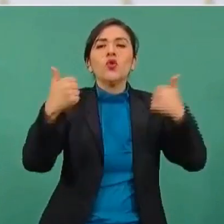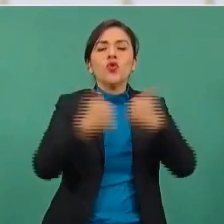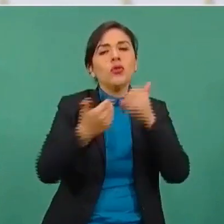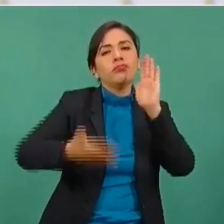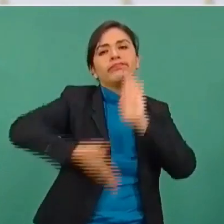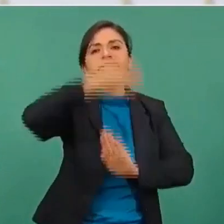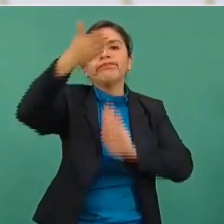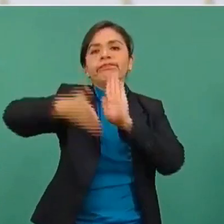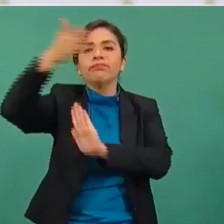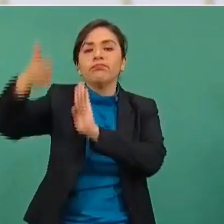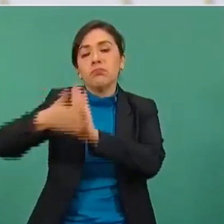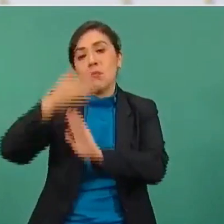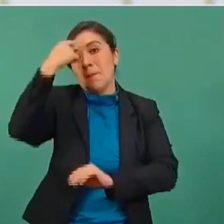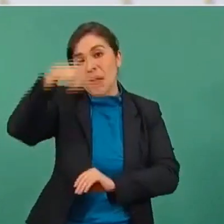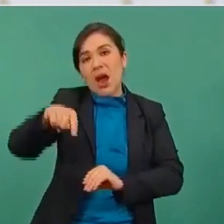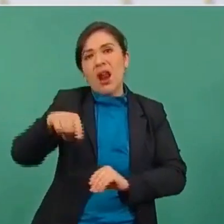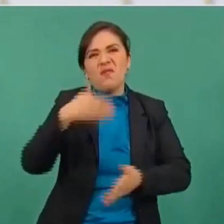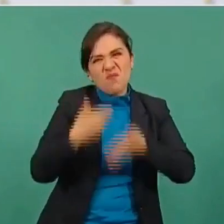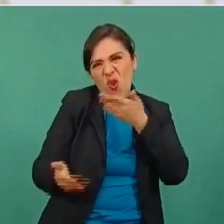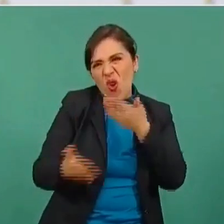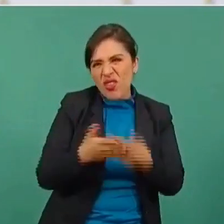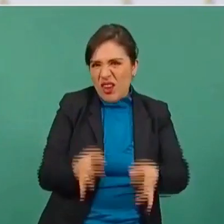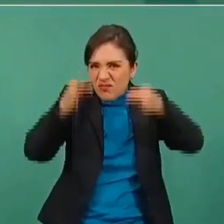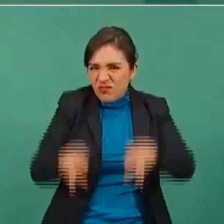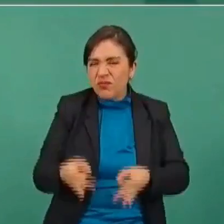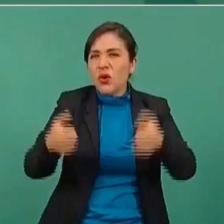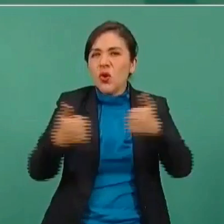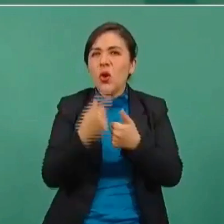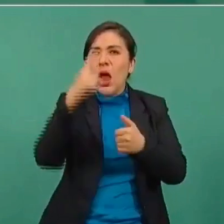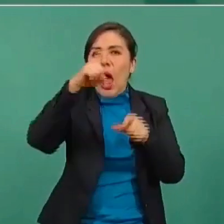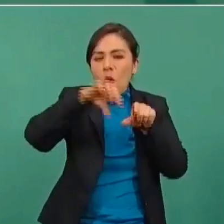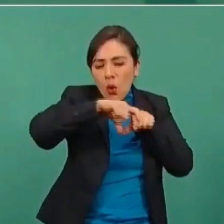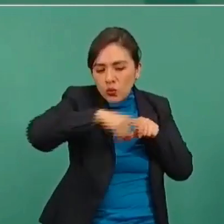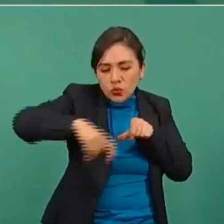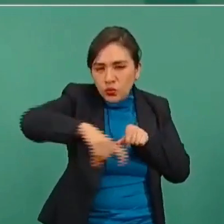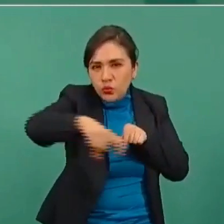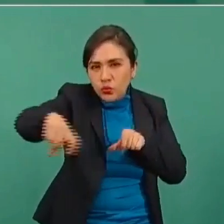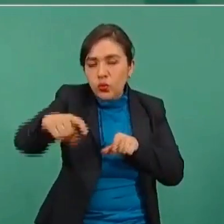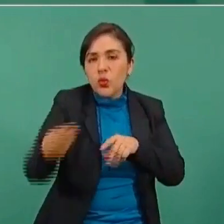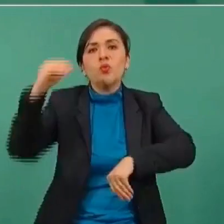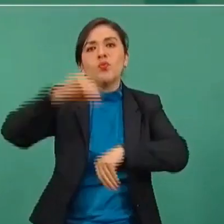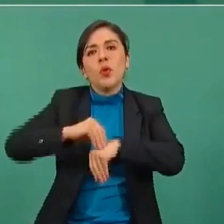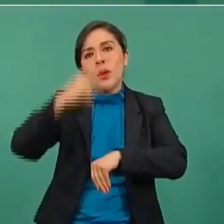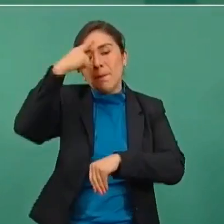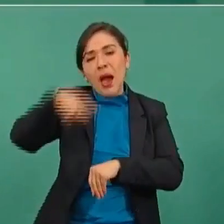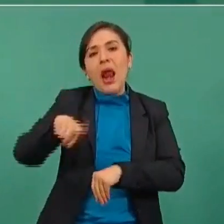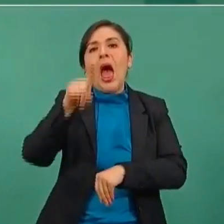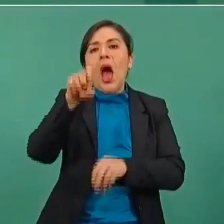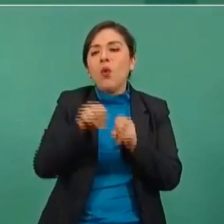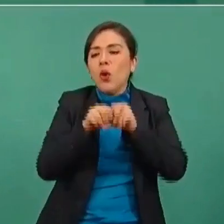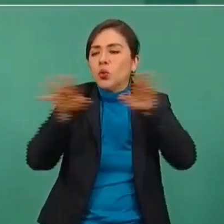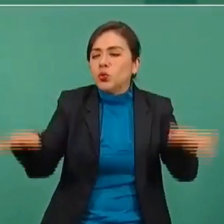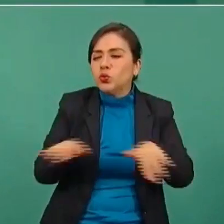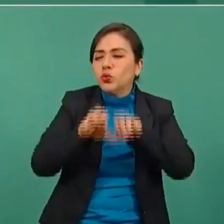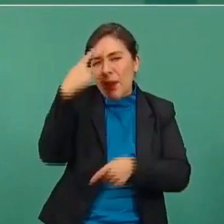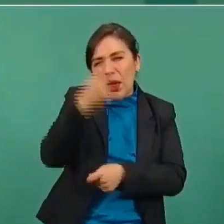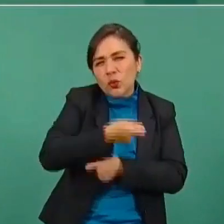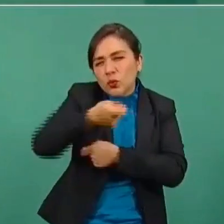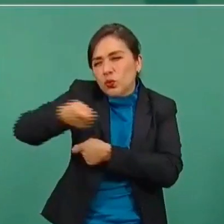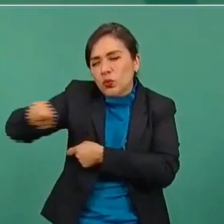infraestructura moderna, canales, un nuevo distrito de riego que van a manejar ellos.